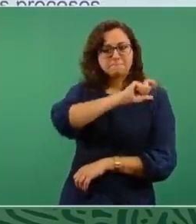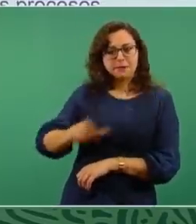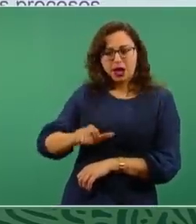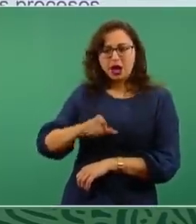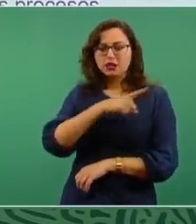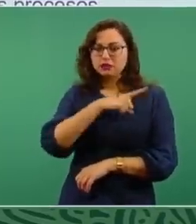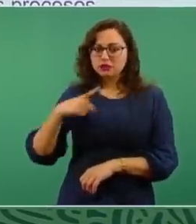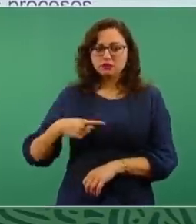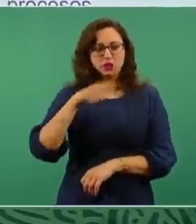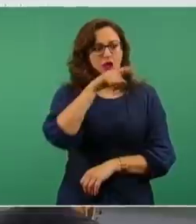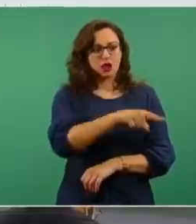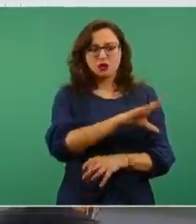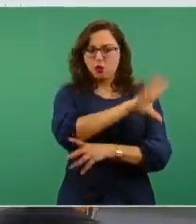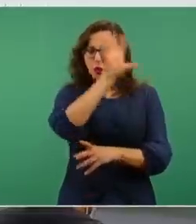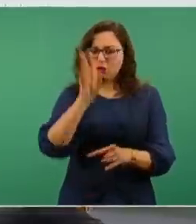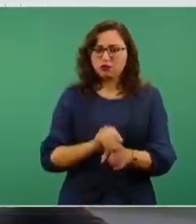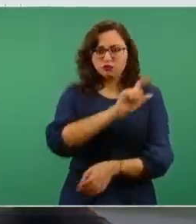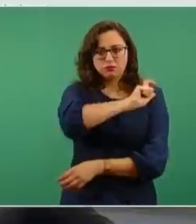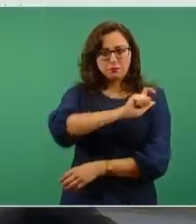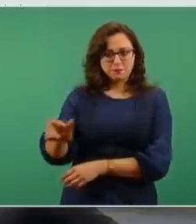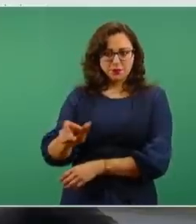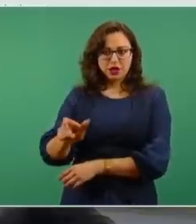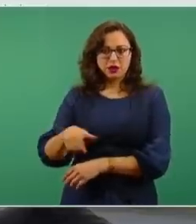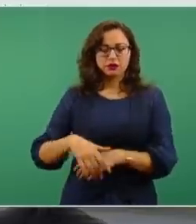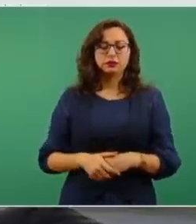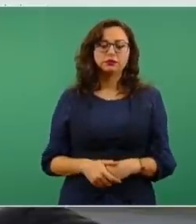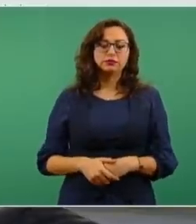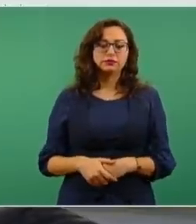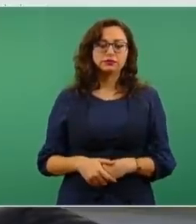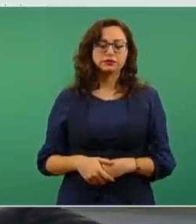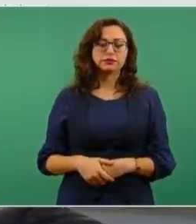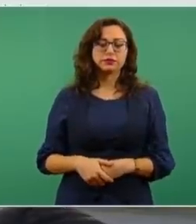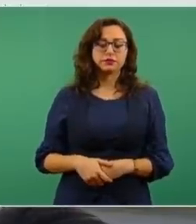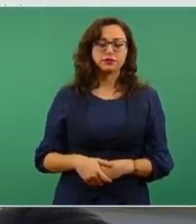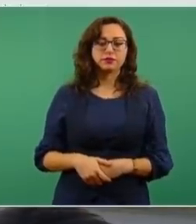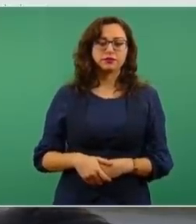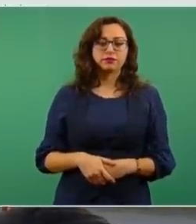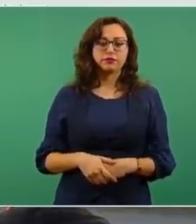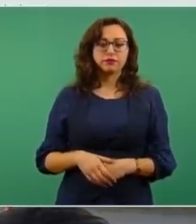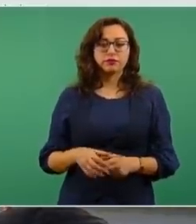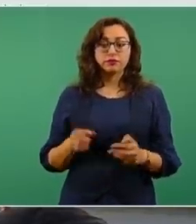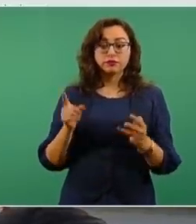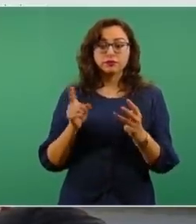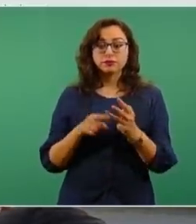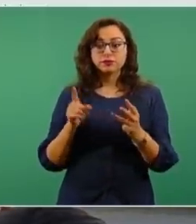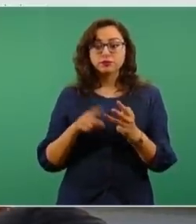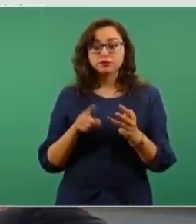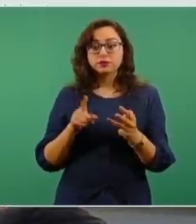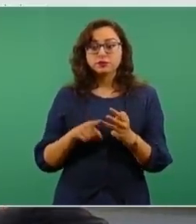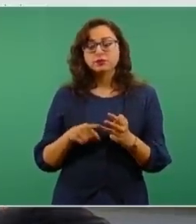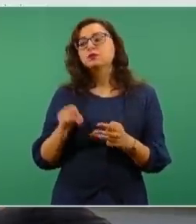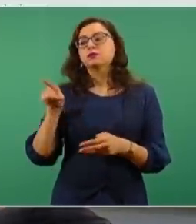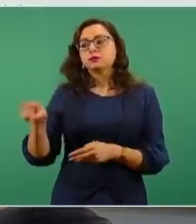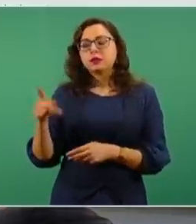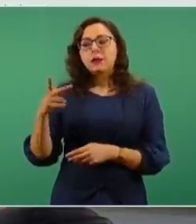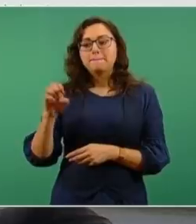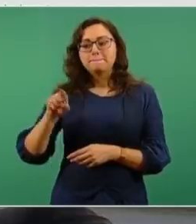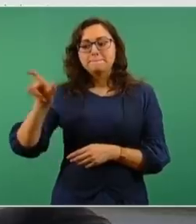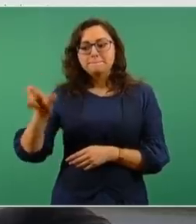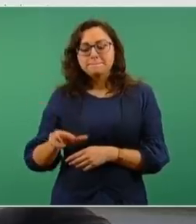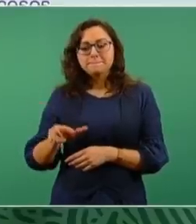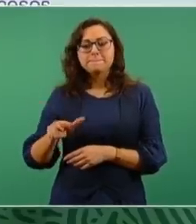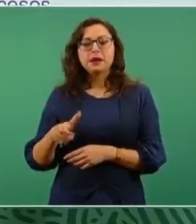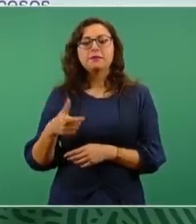todo. La obligación de suministro se reduce a menos de la mitad que se tenía